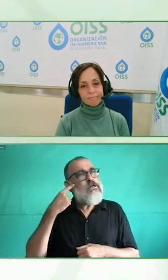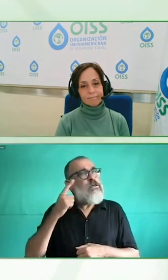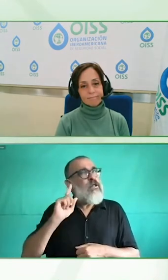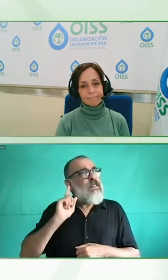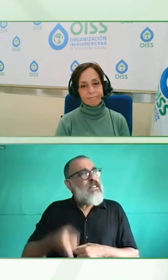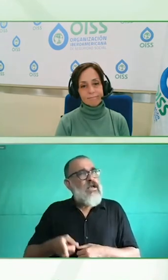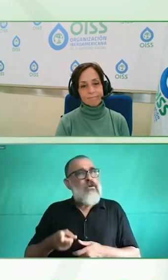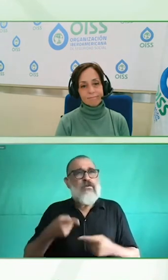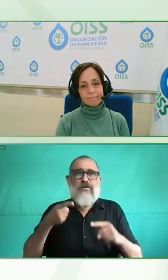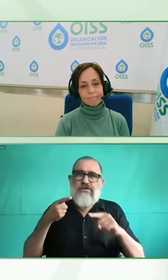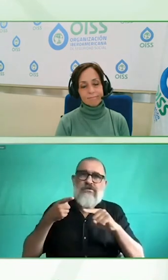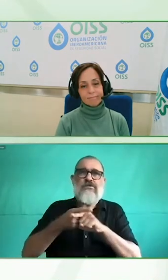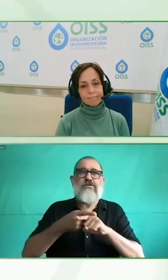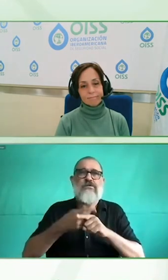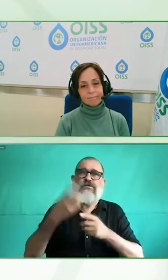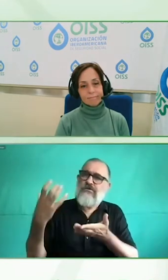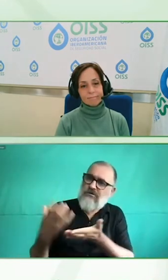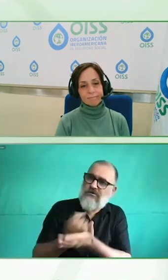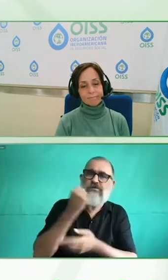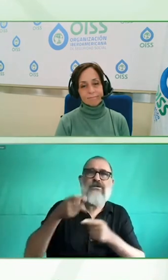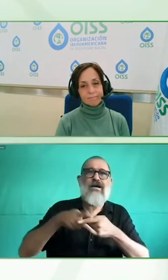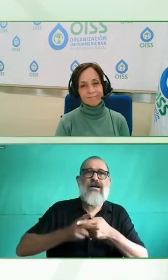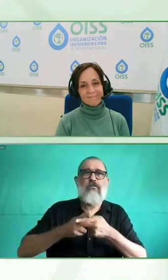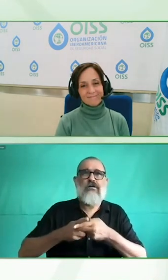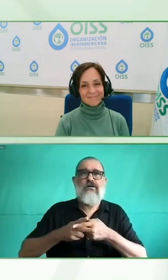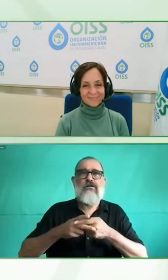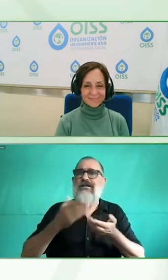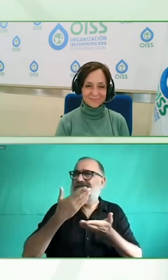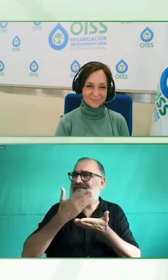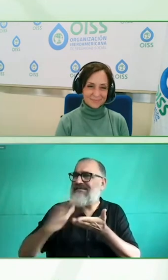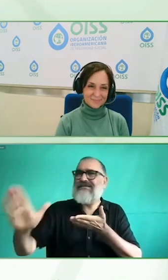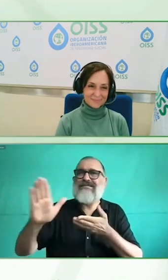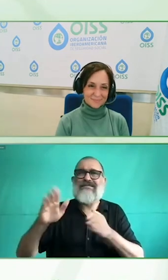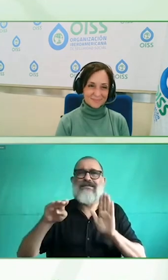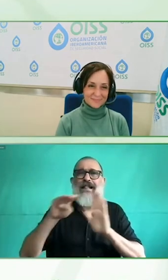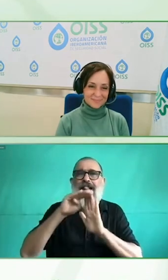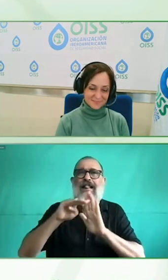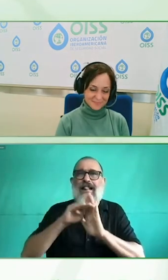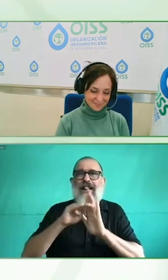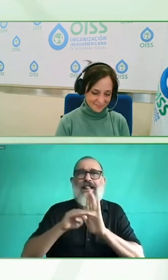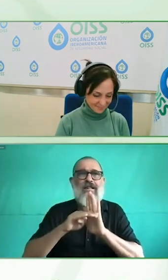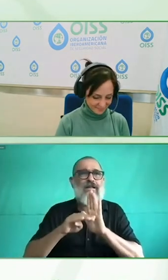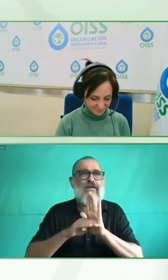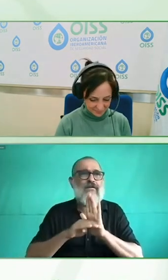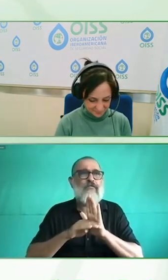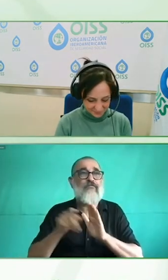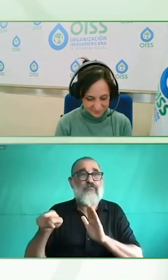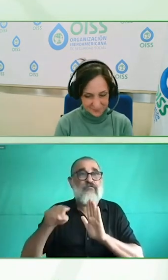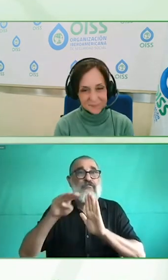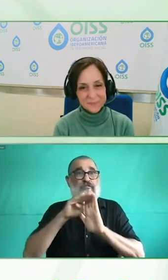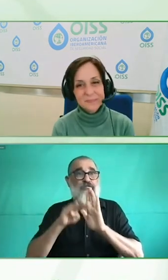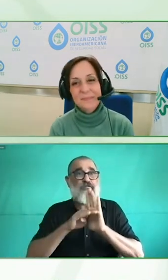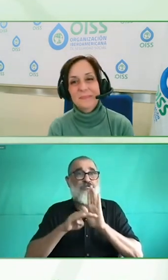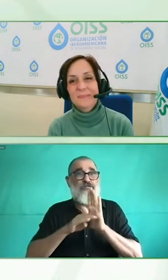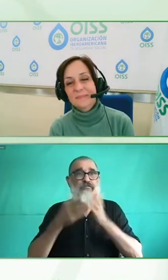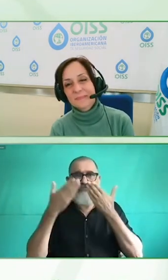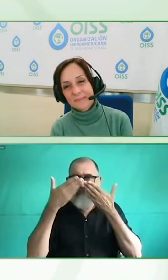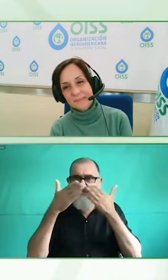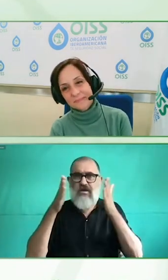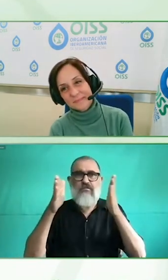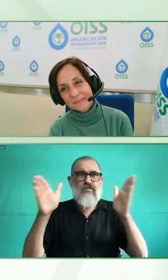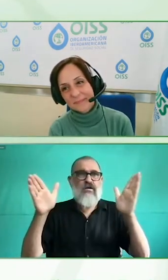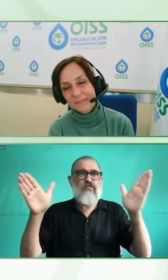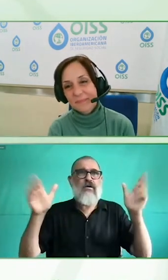muchas gracias muchas Gabriel y Edurne tiene el honor de cerrar con los últimos dos minutos del panel muchísimas gracias Andrés